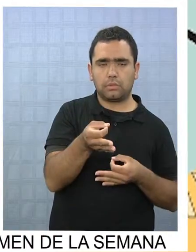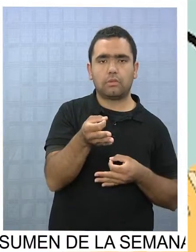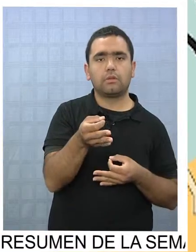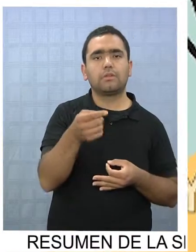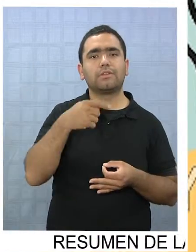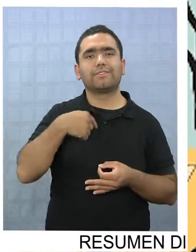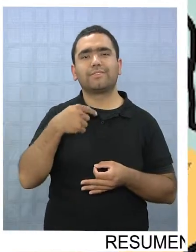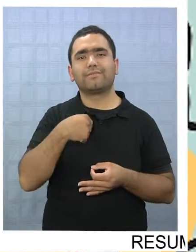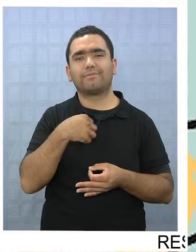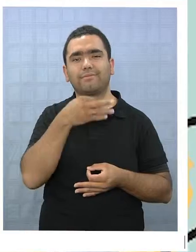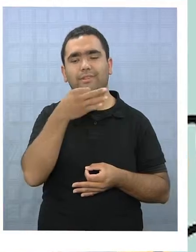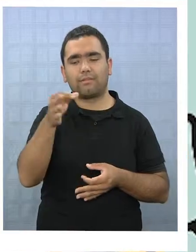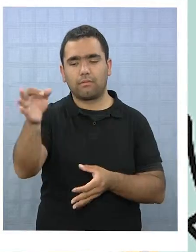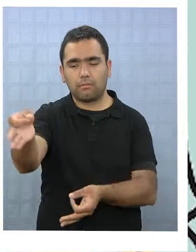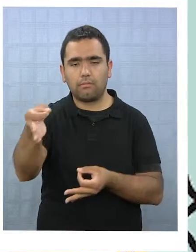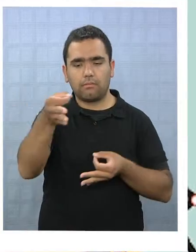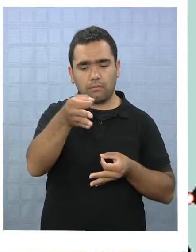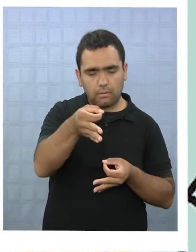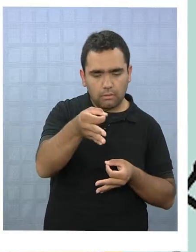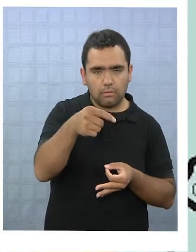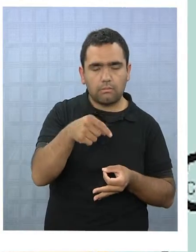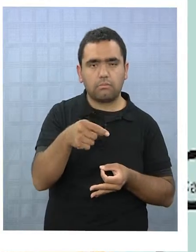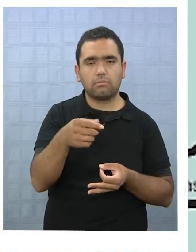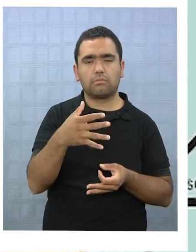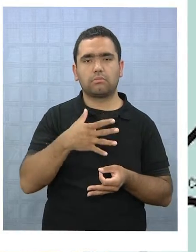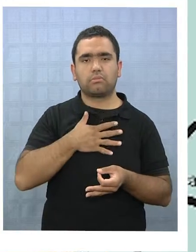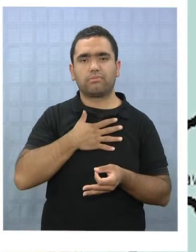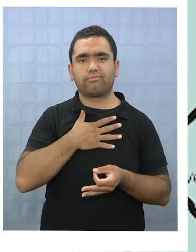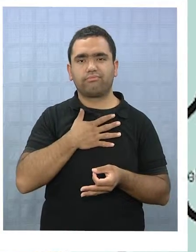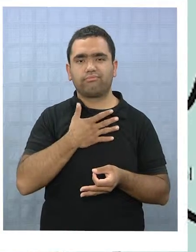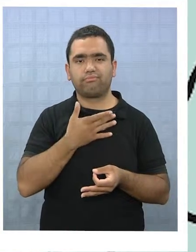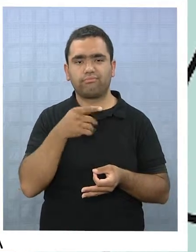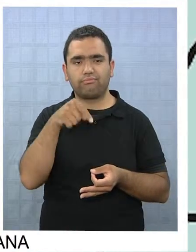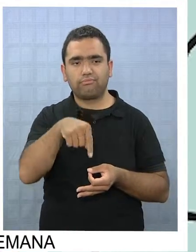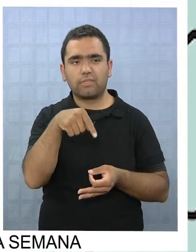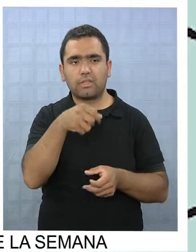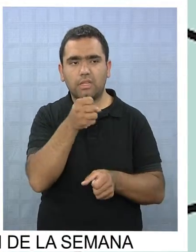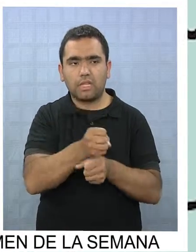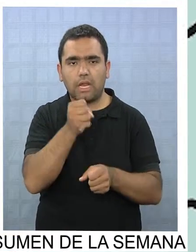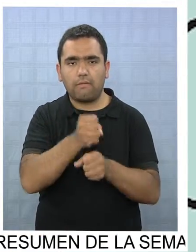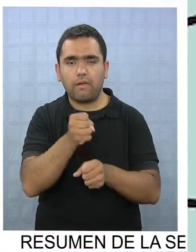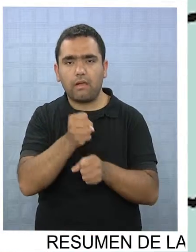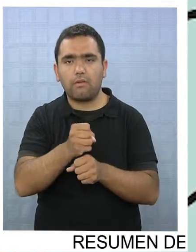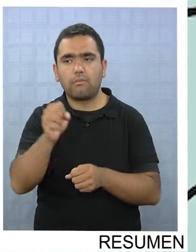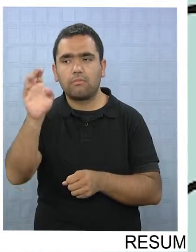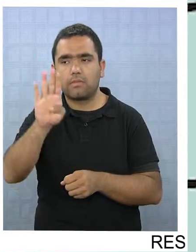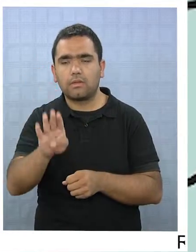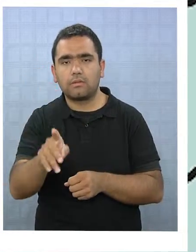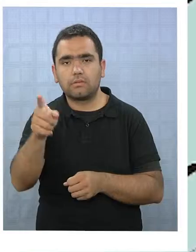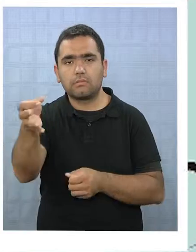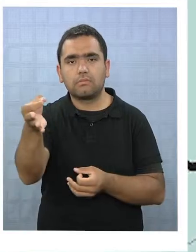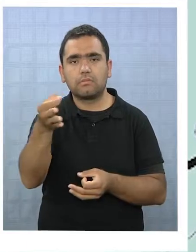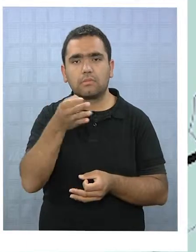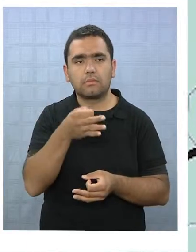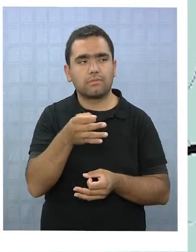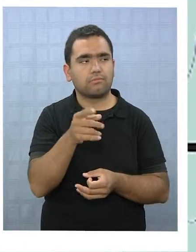un jarro de agua helada. Y este trabajo que habíamos hecho, Brasil lo echó al suelo.